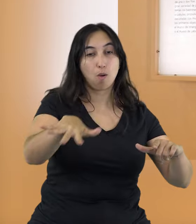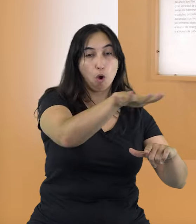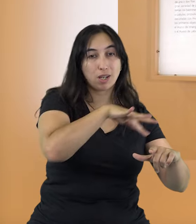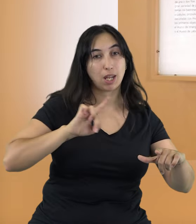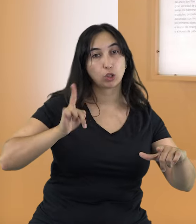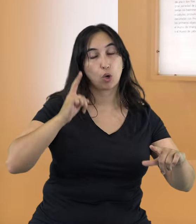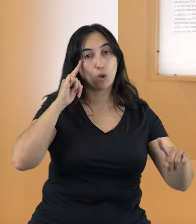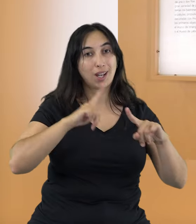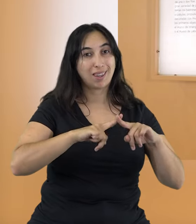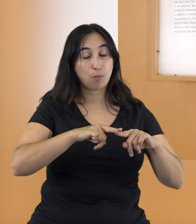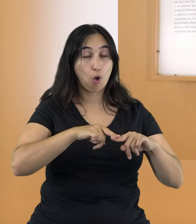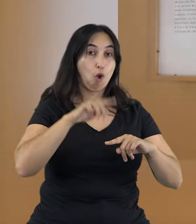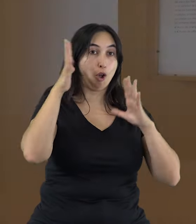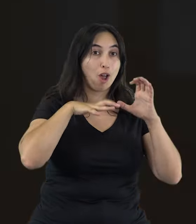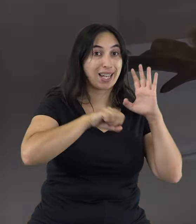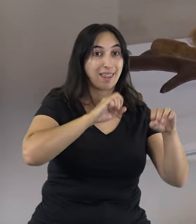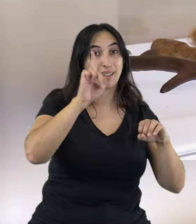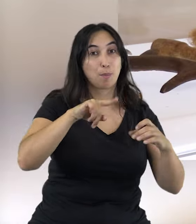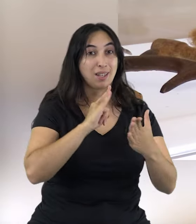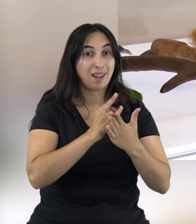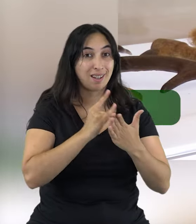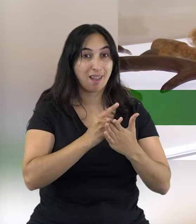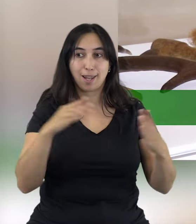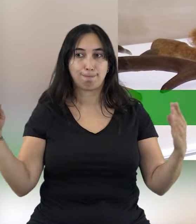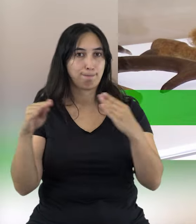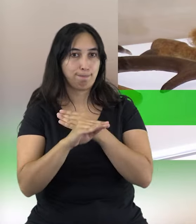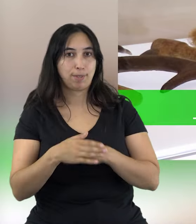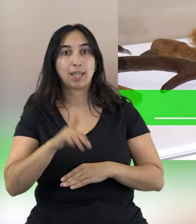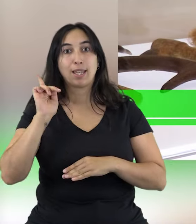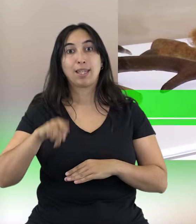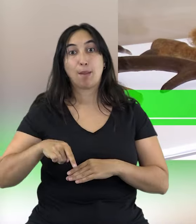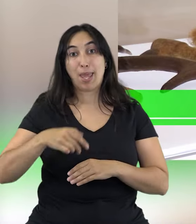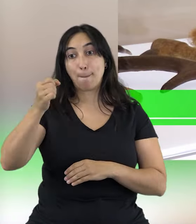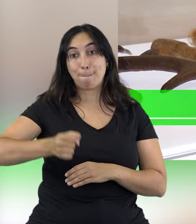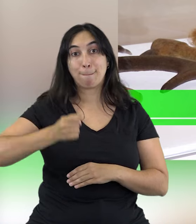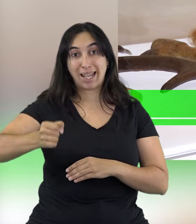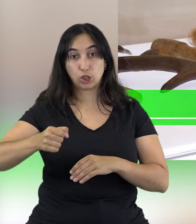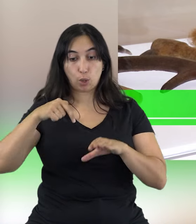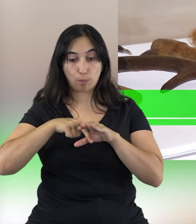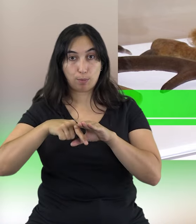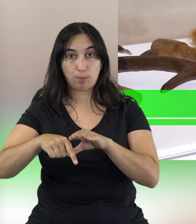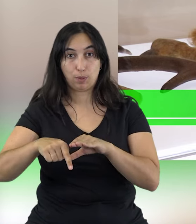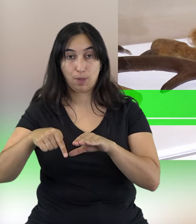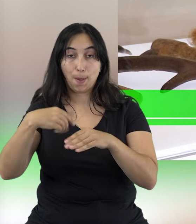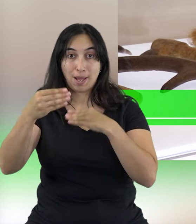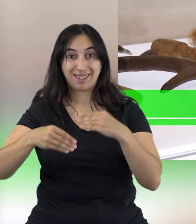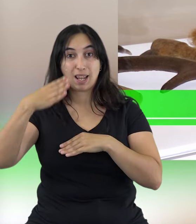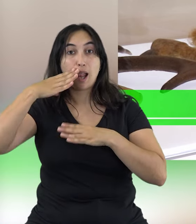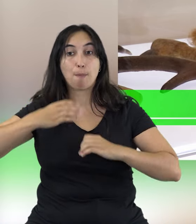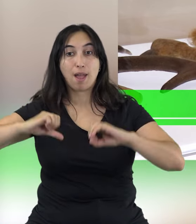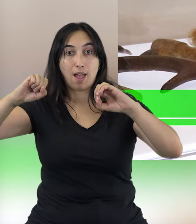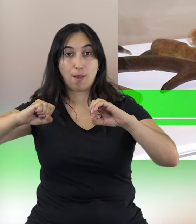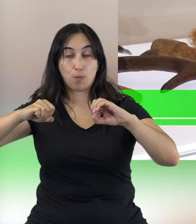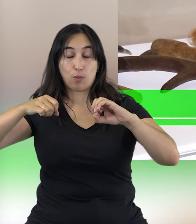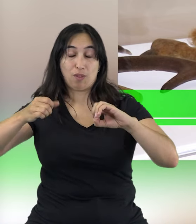exclusivamente dedicado para la caza y la carnicería. Por otro lado, un bastón perforado, realizado en marfil de Mammut, recuperado en la cueva